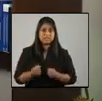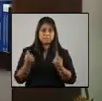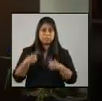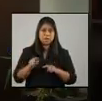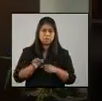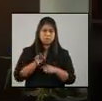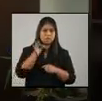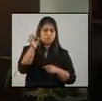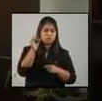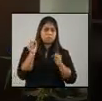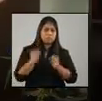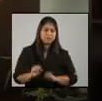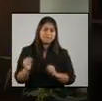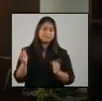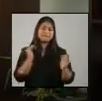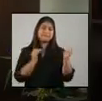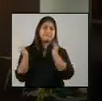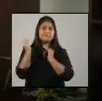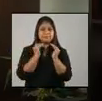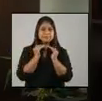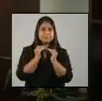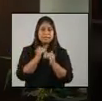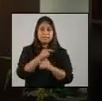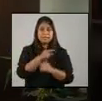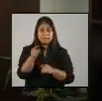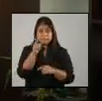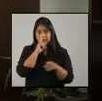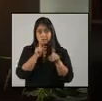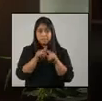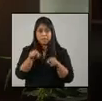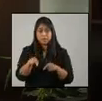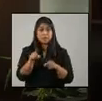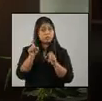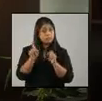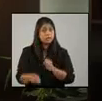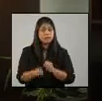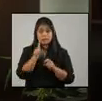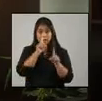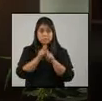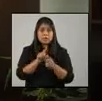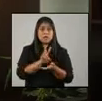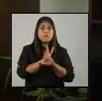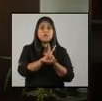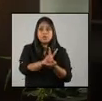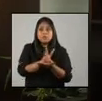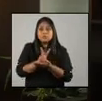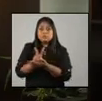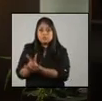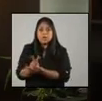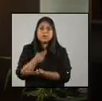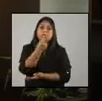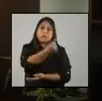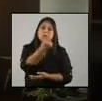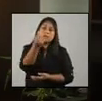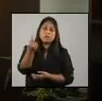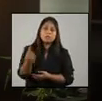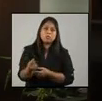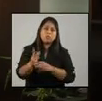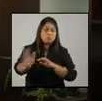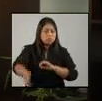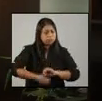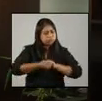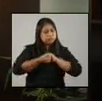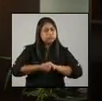construir. Y la construcción de eso dependerá de la voluntad que tengamos los guatemaltecos de unir nuestras